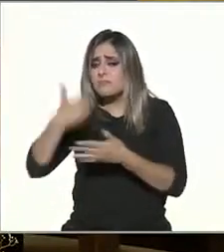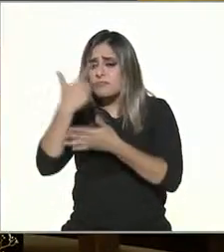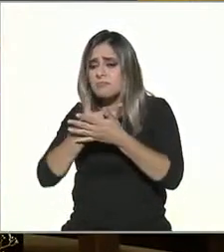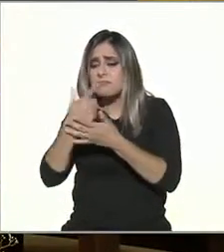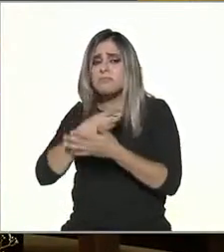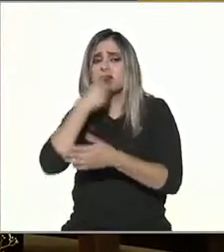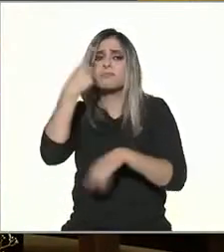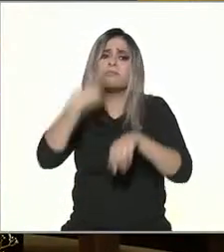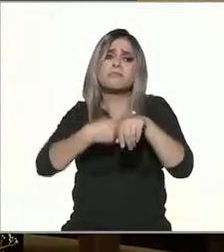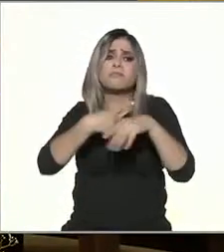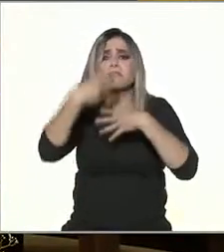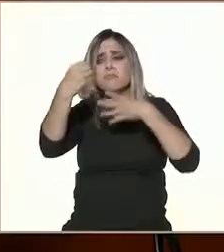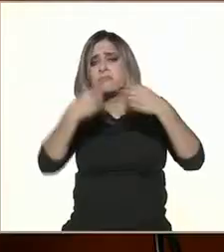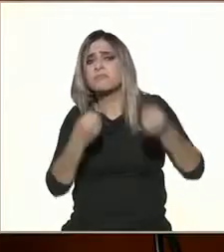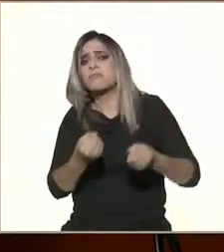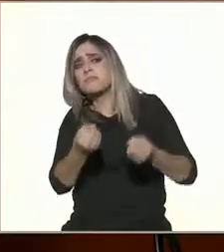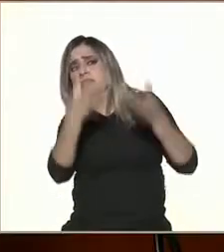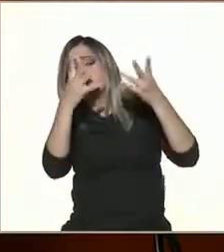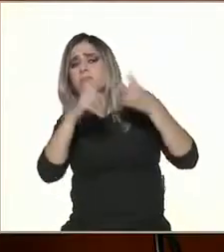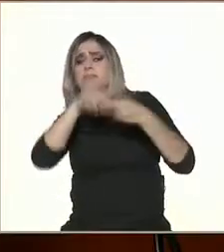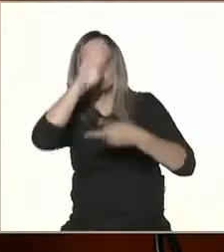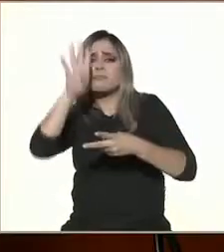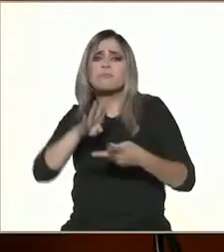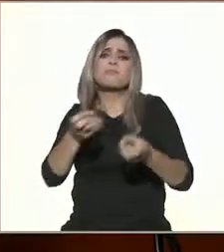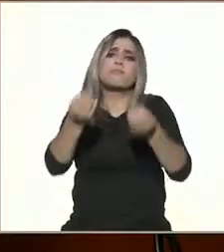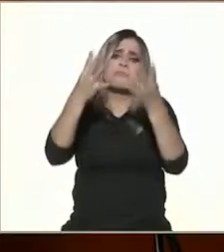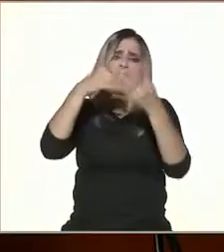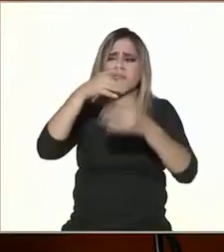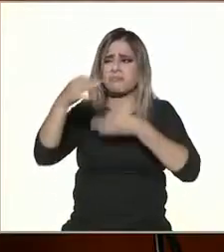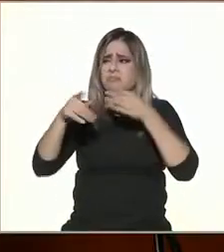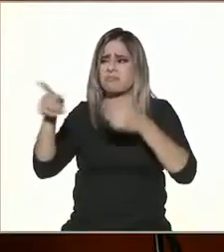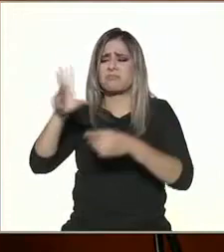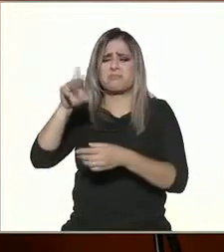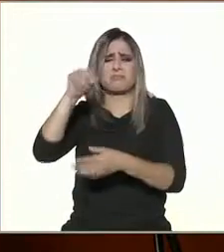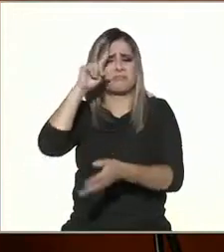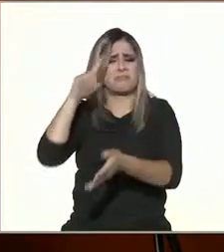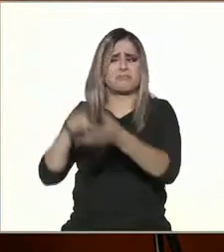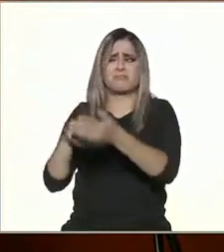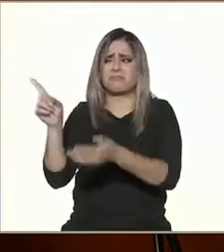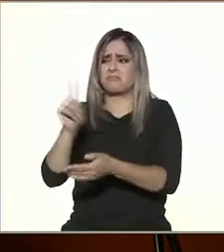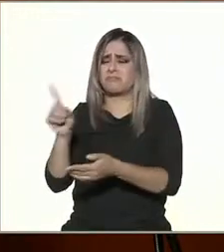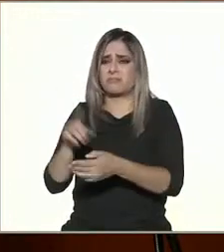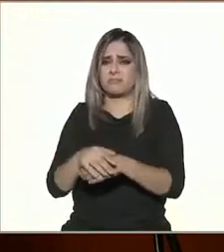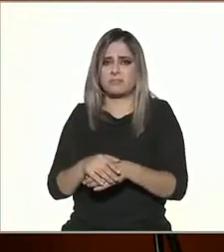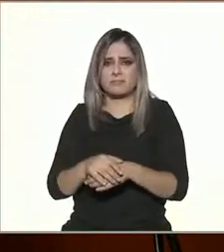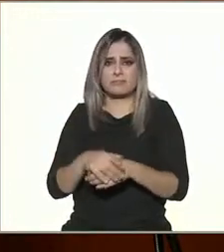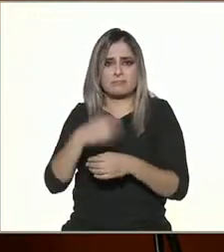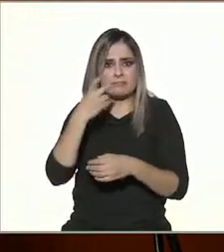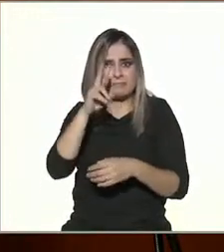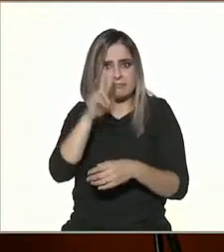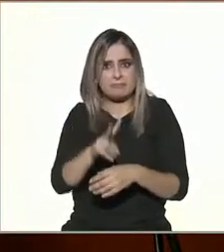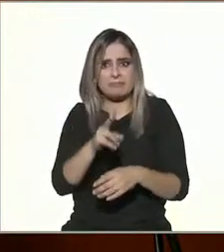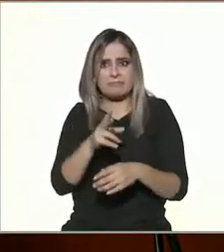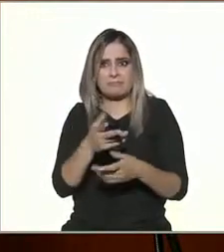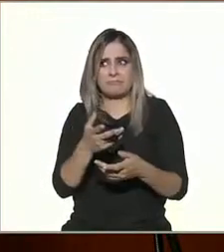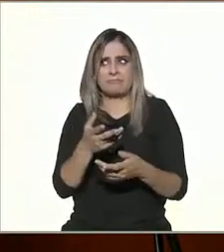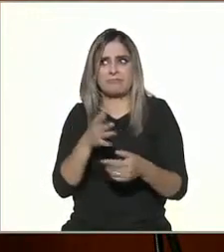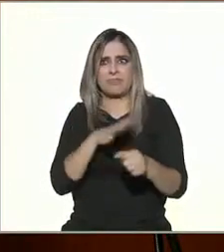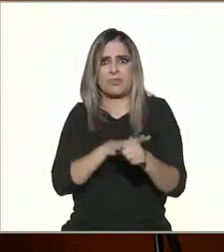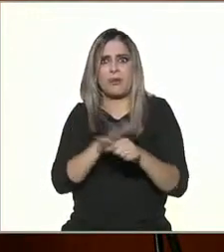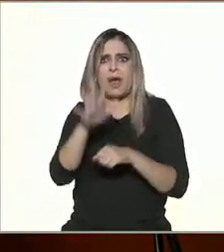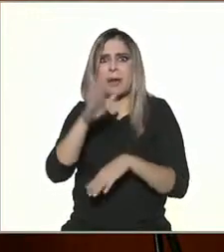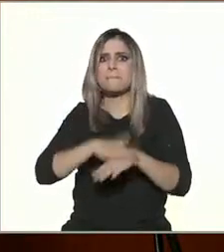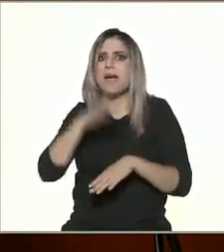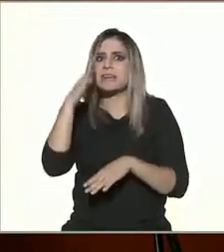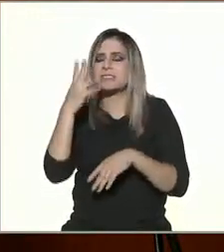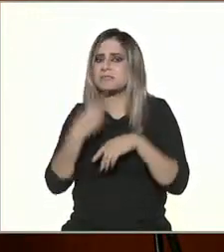de las vacunas. O sea, es cuando empiezas a cuestionar y dices qué era más peligroso antes que no teníamos